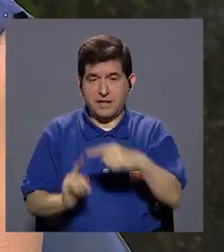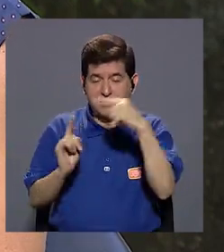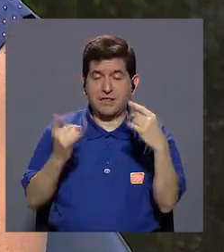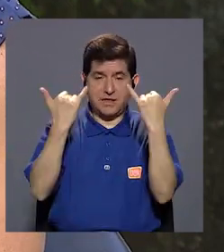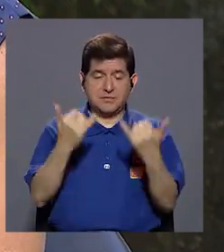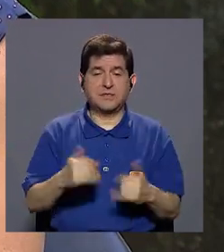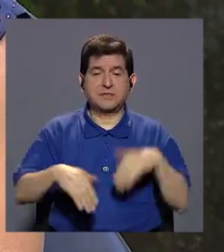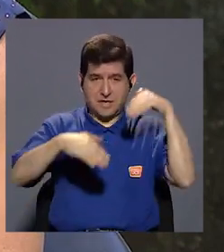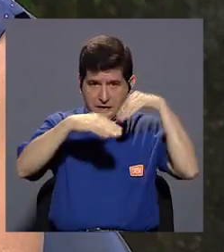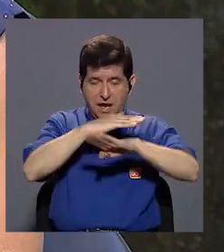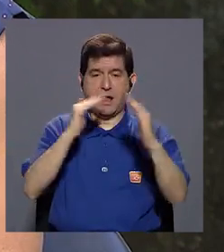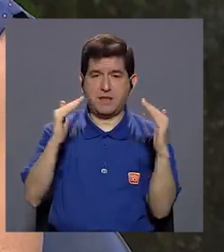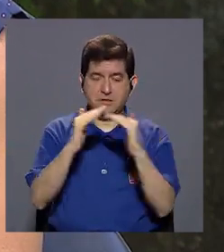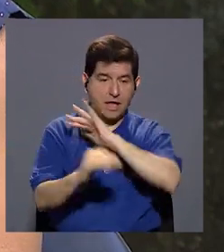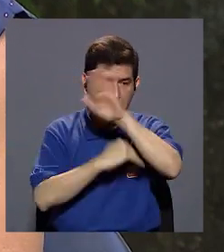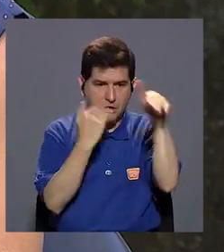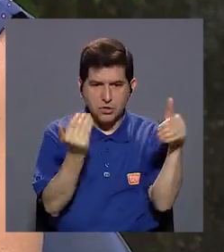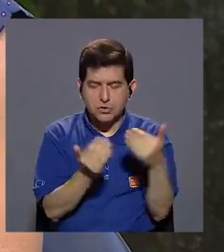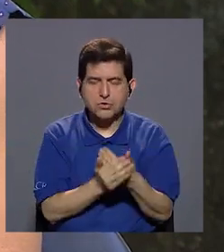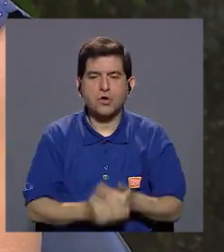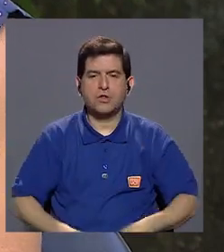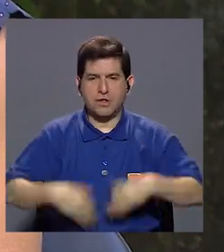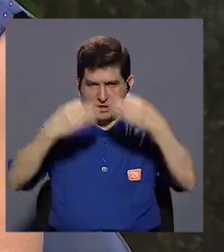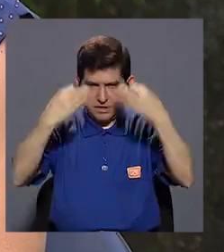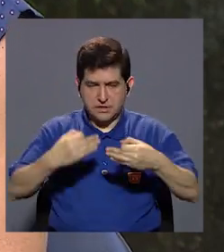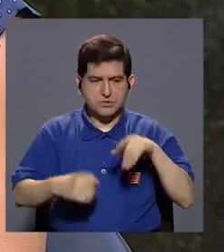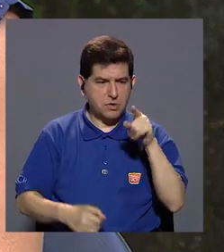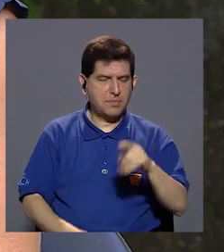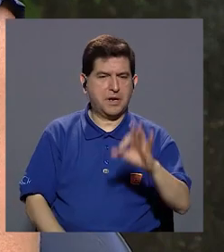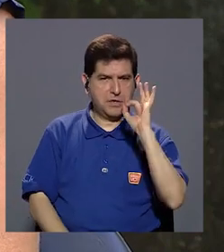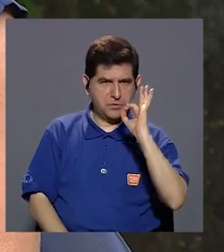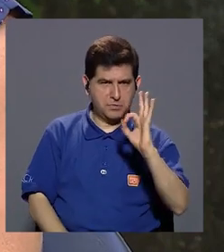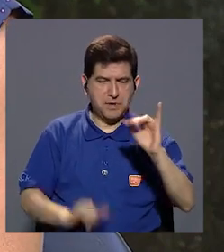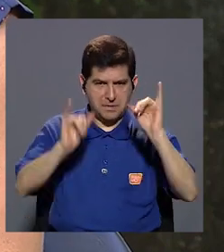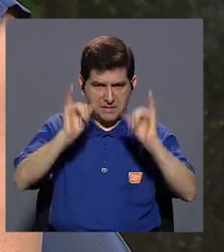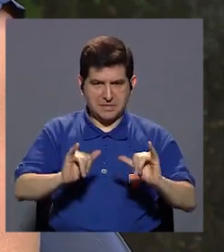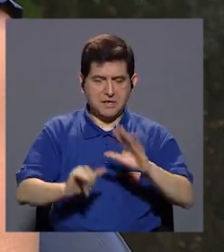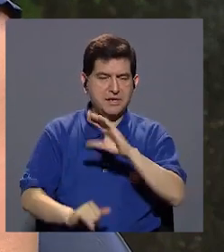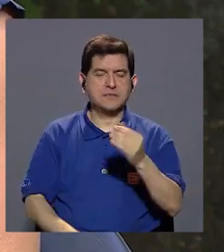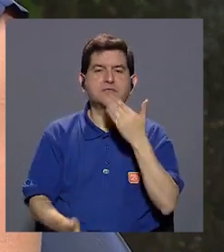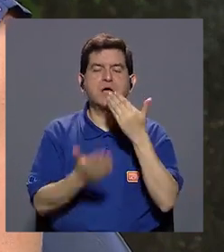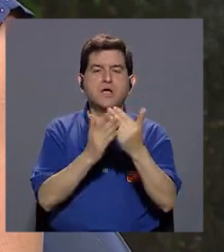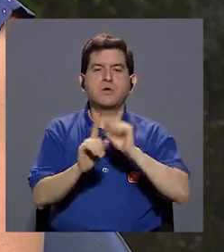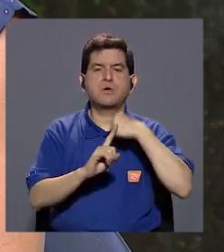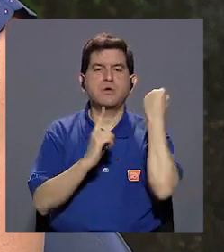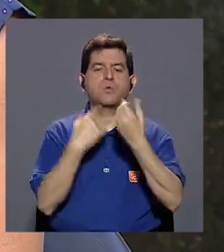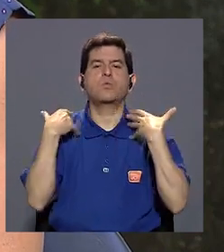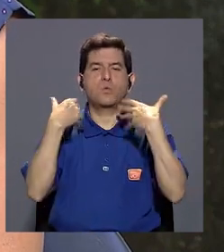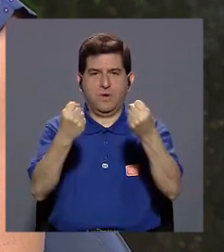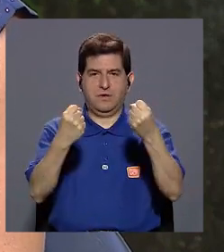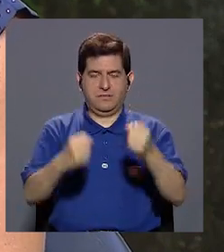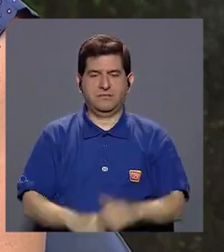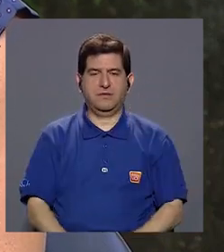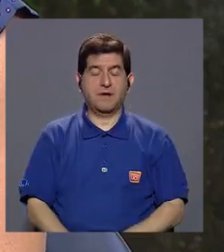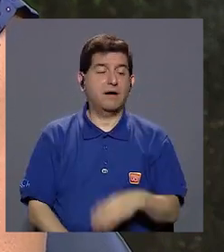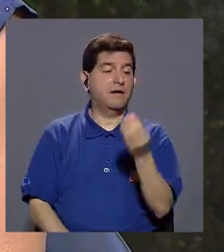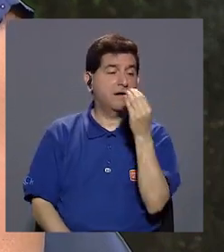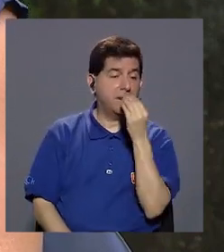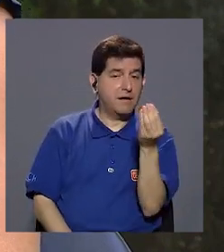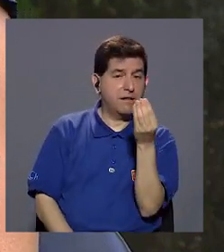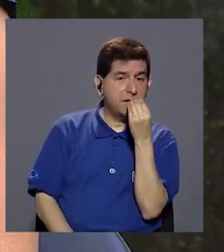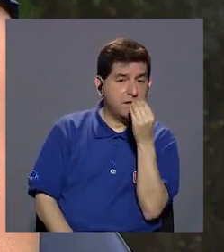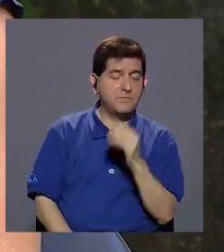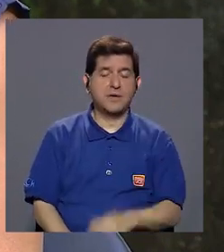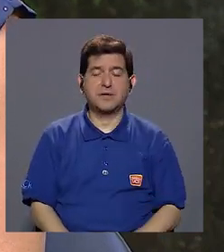desde que llegan a la casa, tomar todas las medidas para que estén bien y estén en buenas condiciones de salud. Entonces, desde la